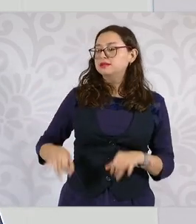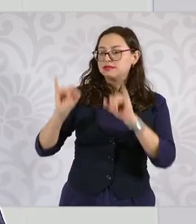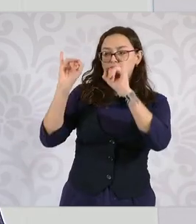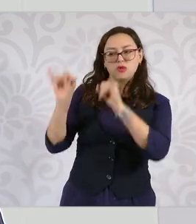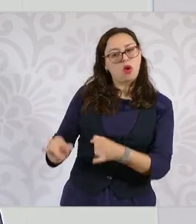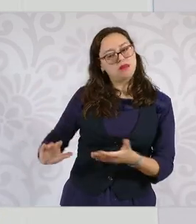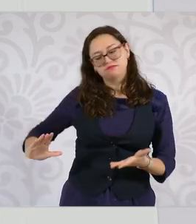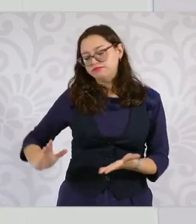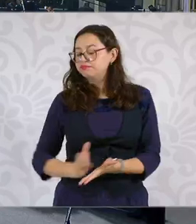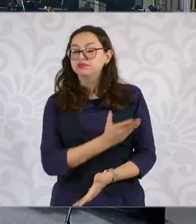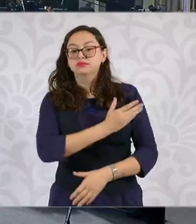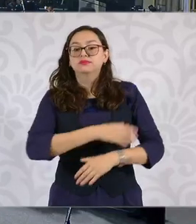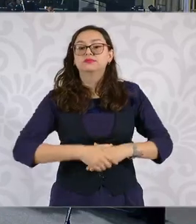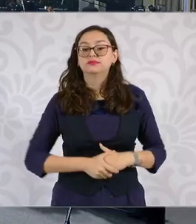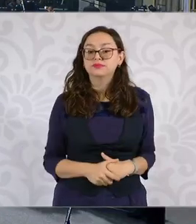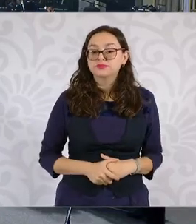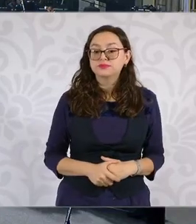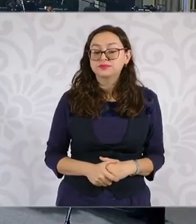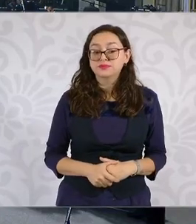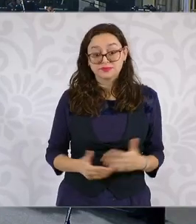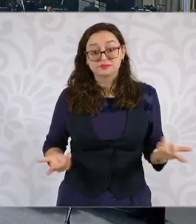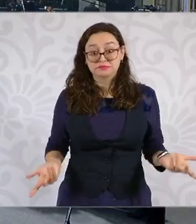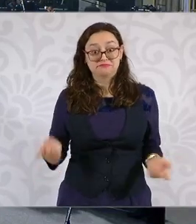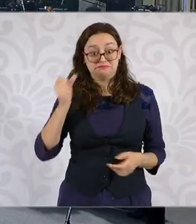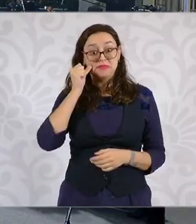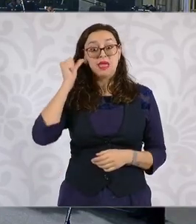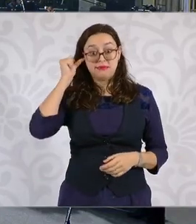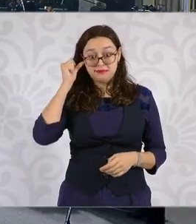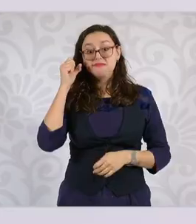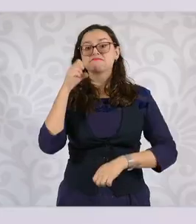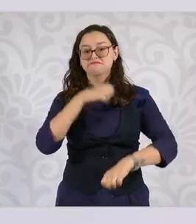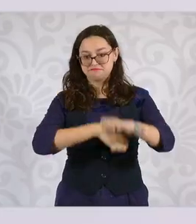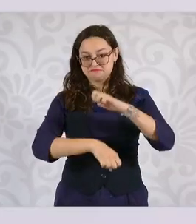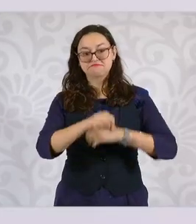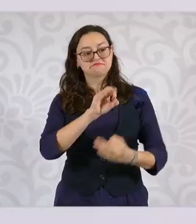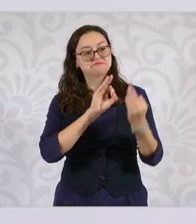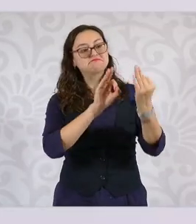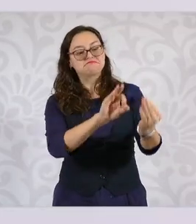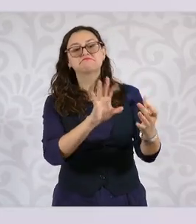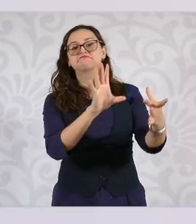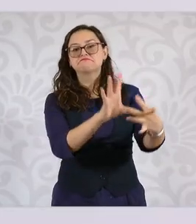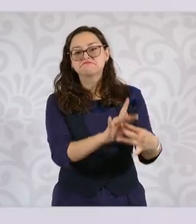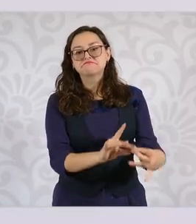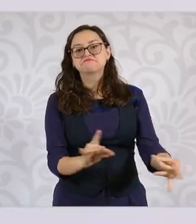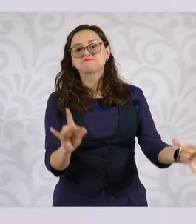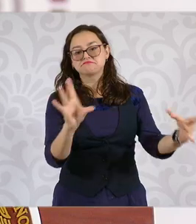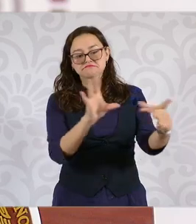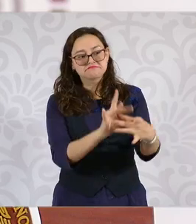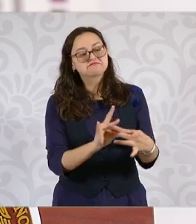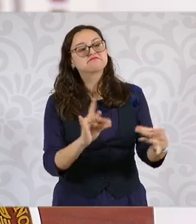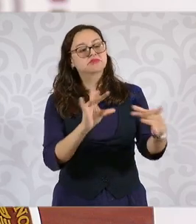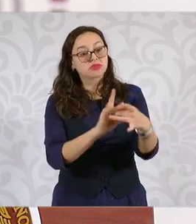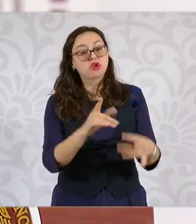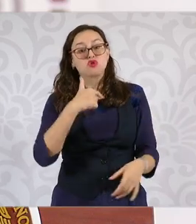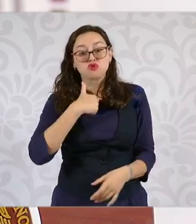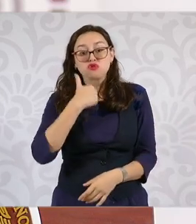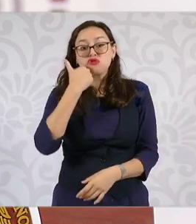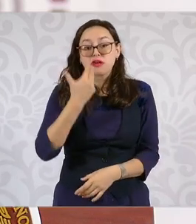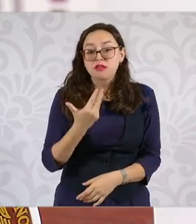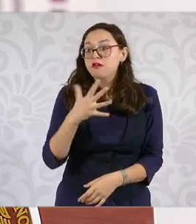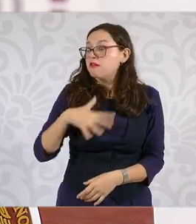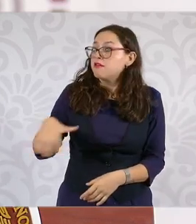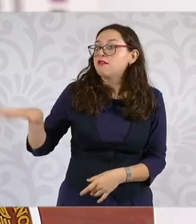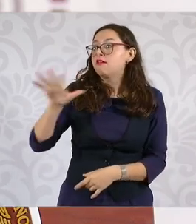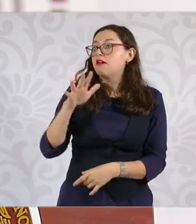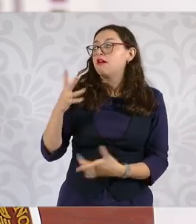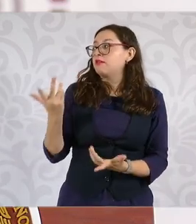Entonces, ayer se los dije que queremos pues un sistema, un poder judicial